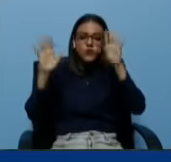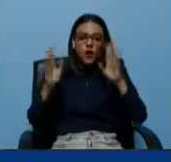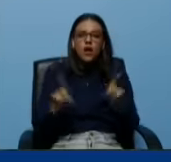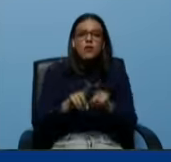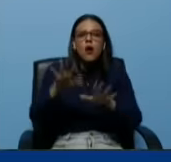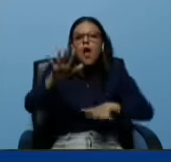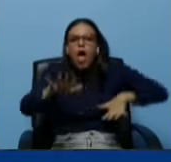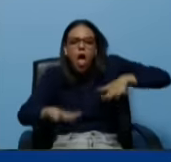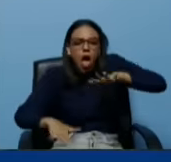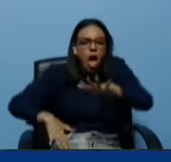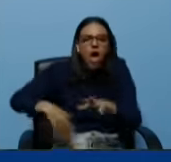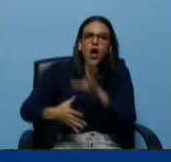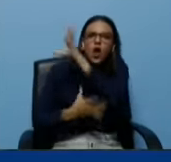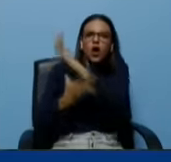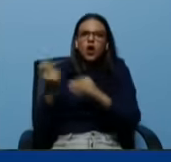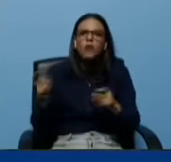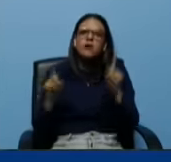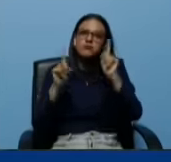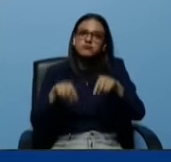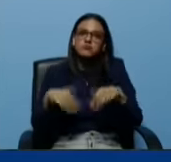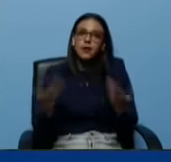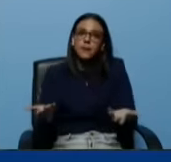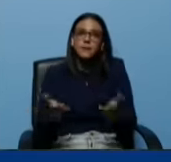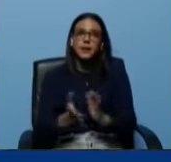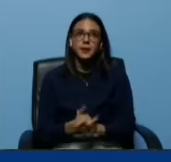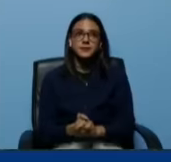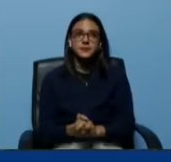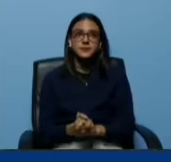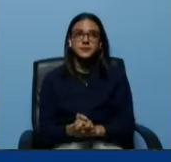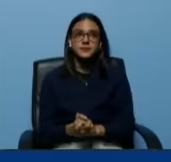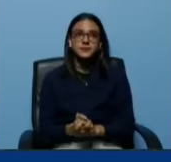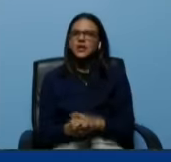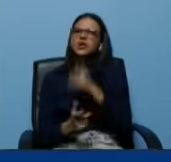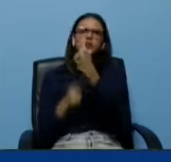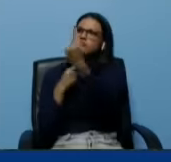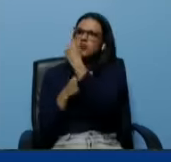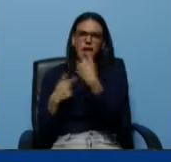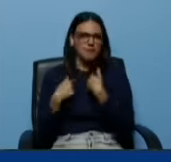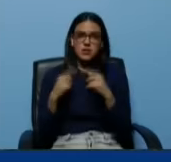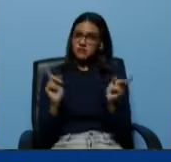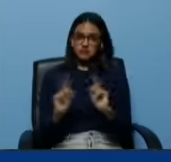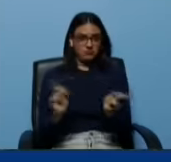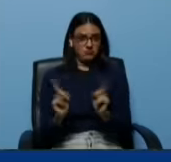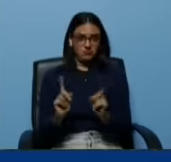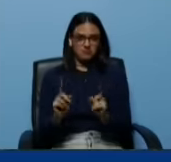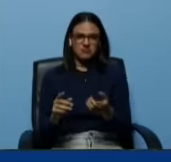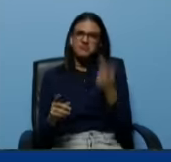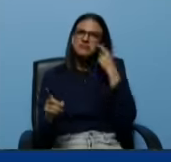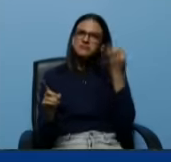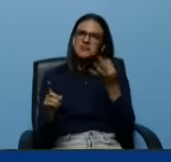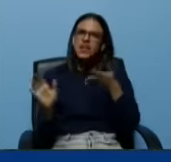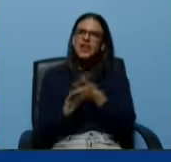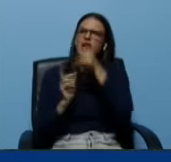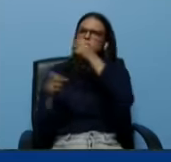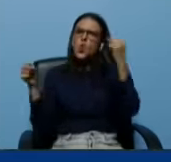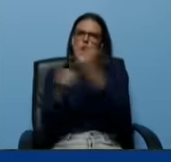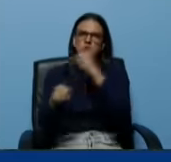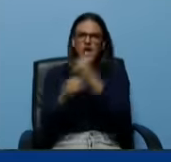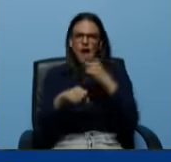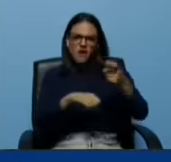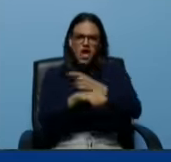Te estás arrastrando, Lula. Y no me digas que tus gestiones fueron